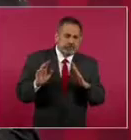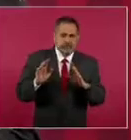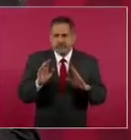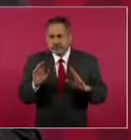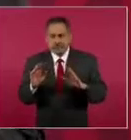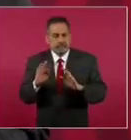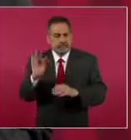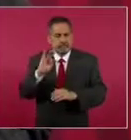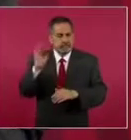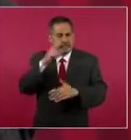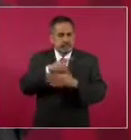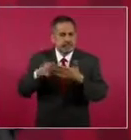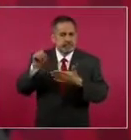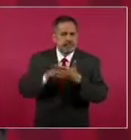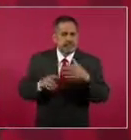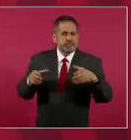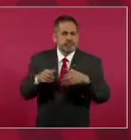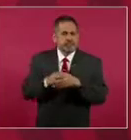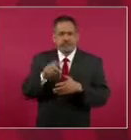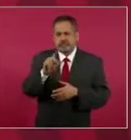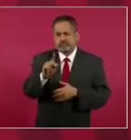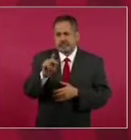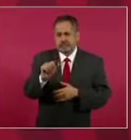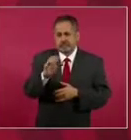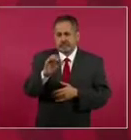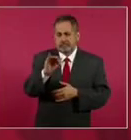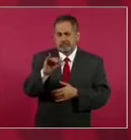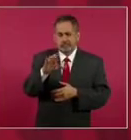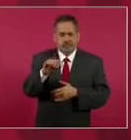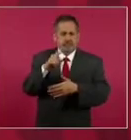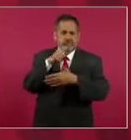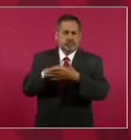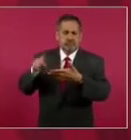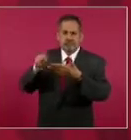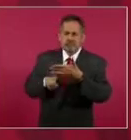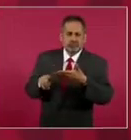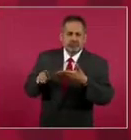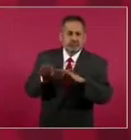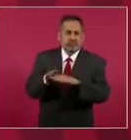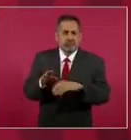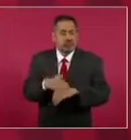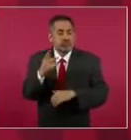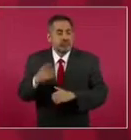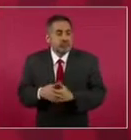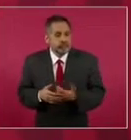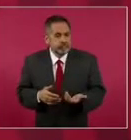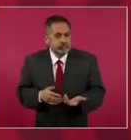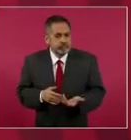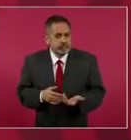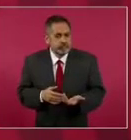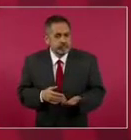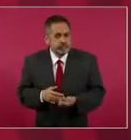de la Alianza del Pacífico, porque no le dieron permiso